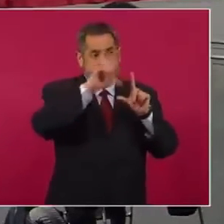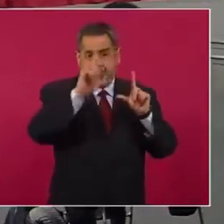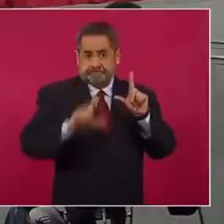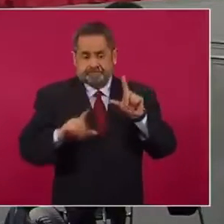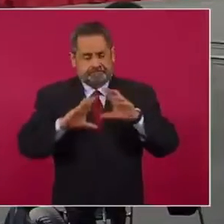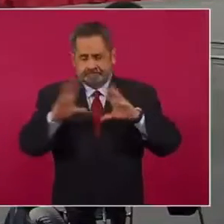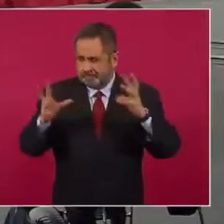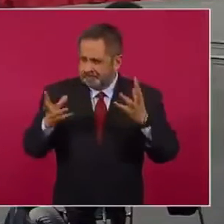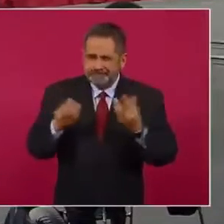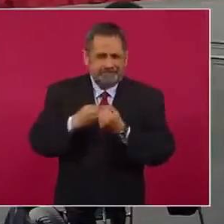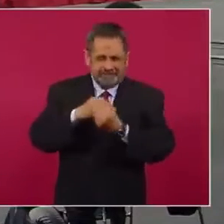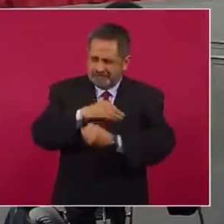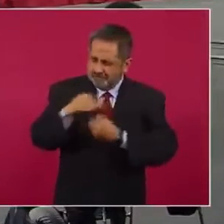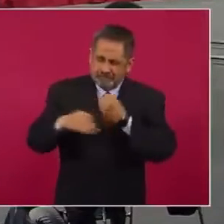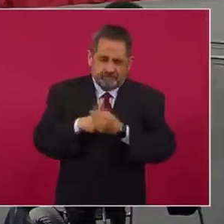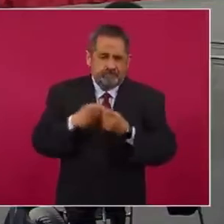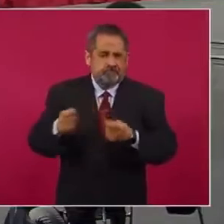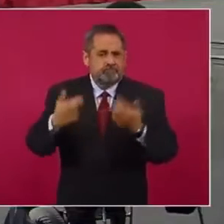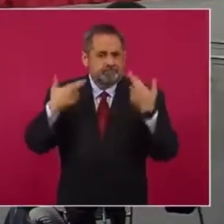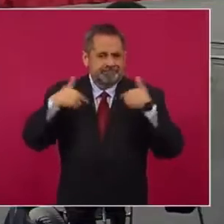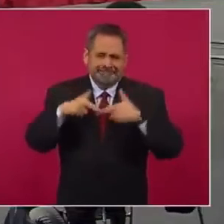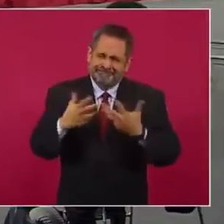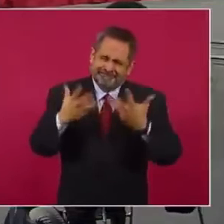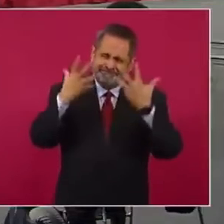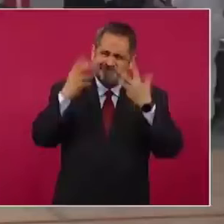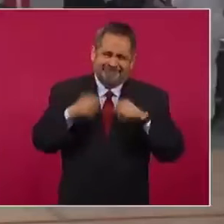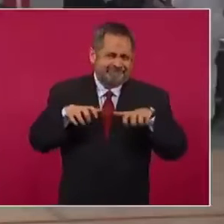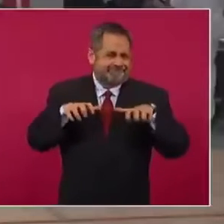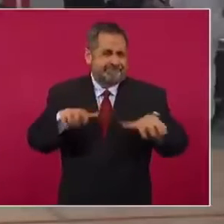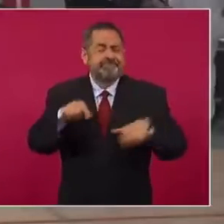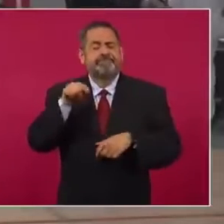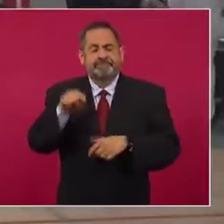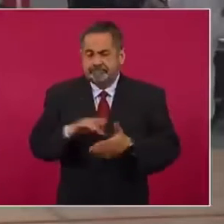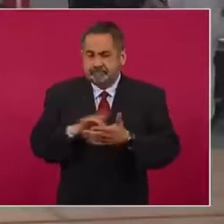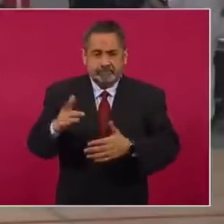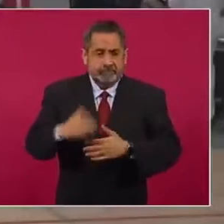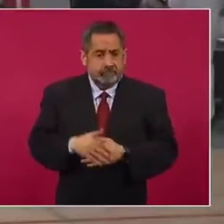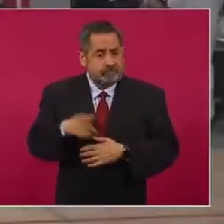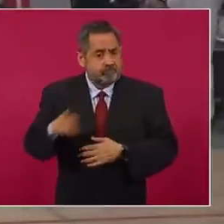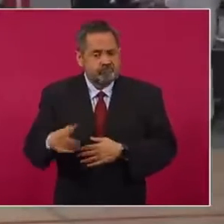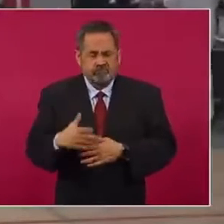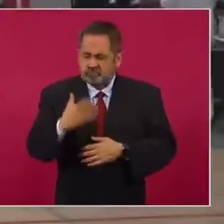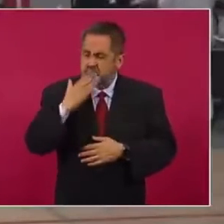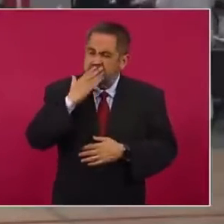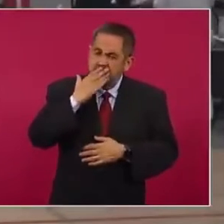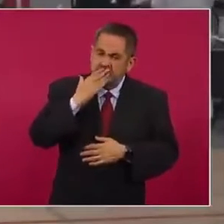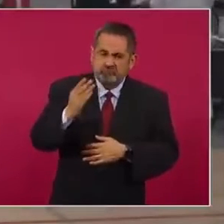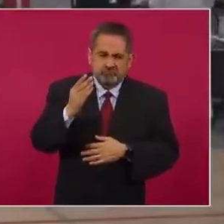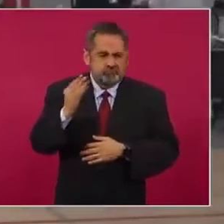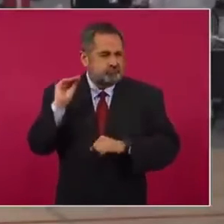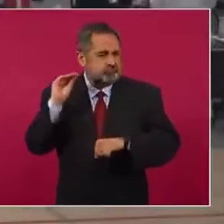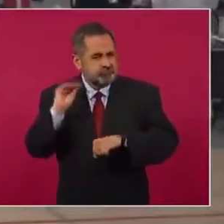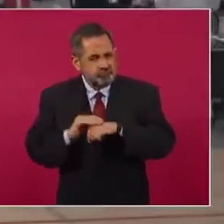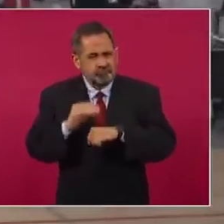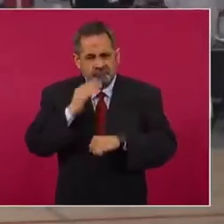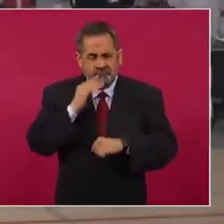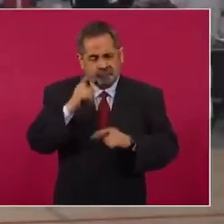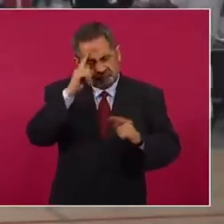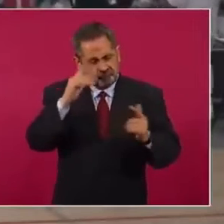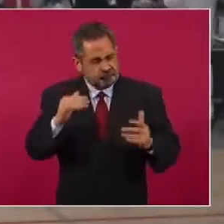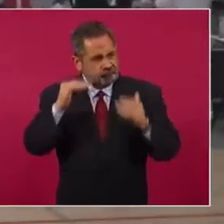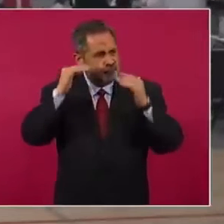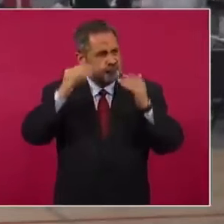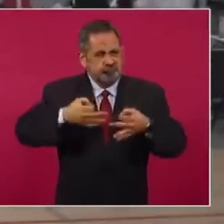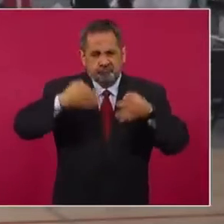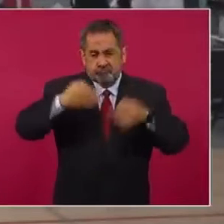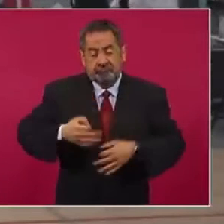al magisterio, porque se están portando a la altura de